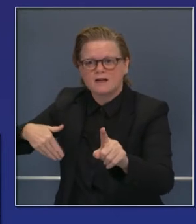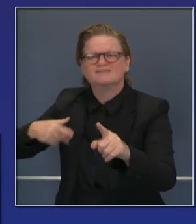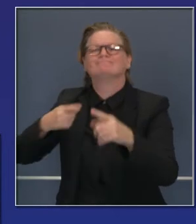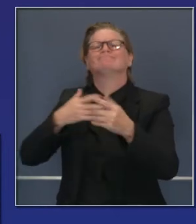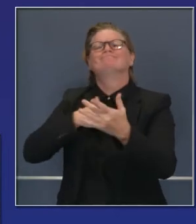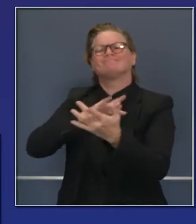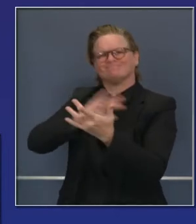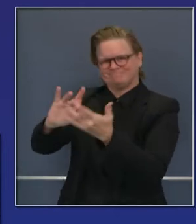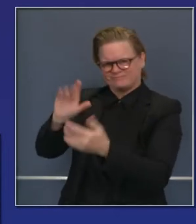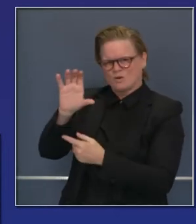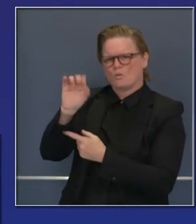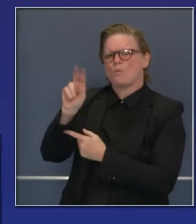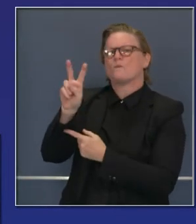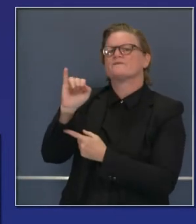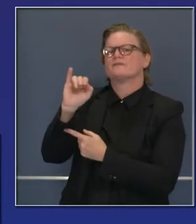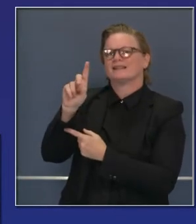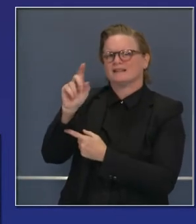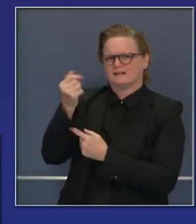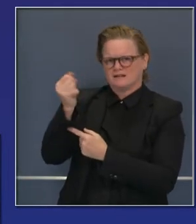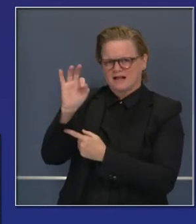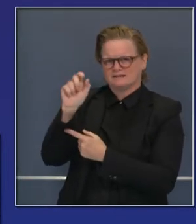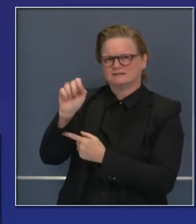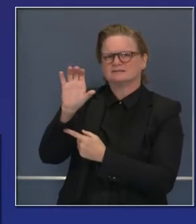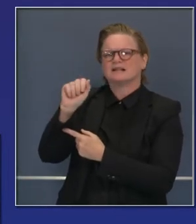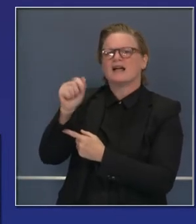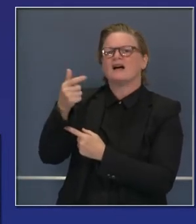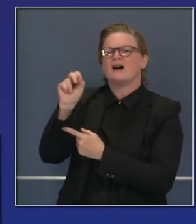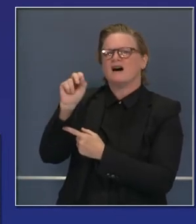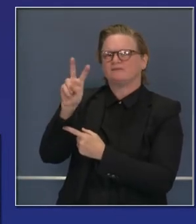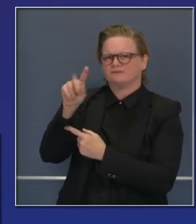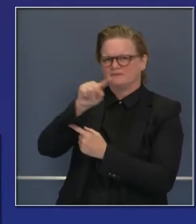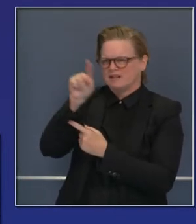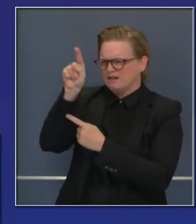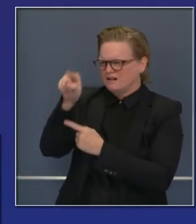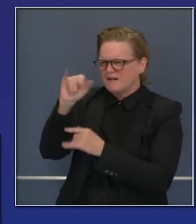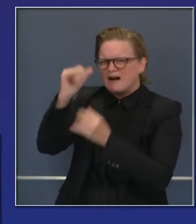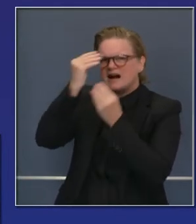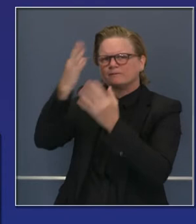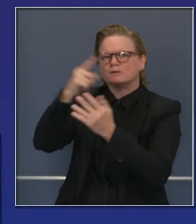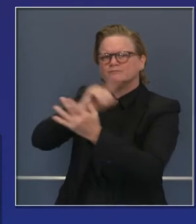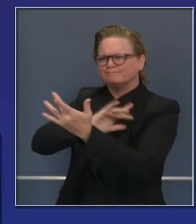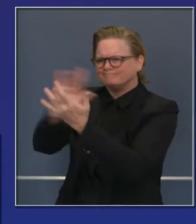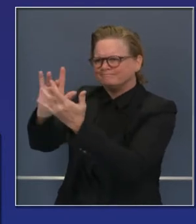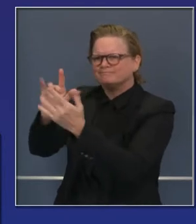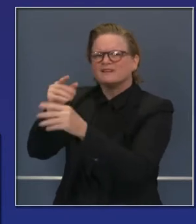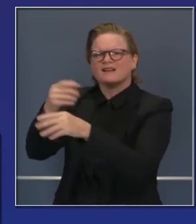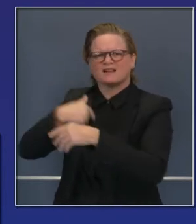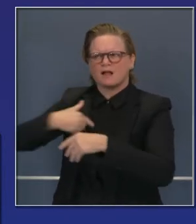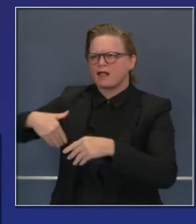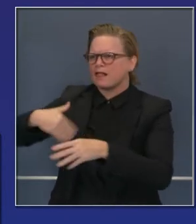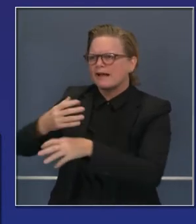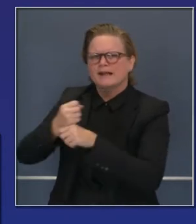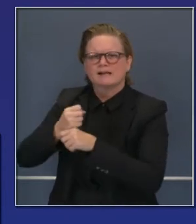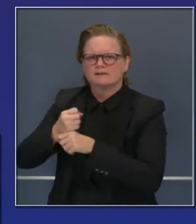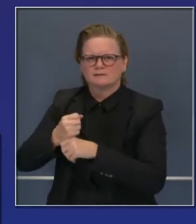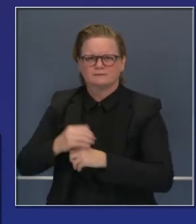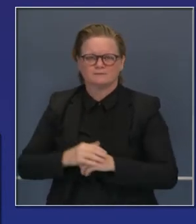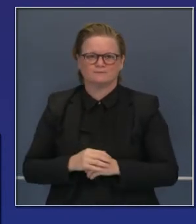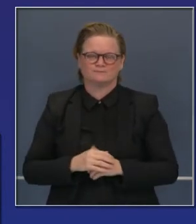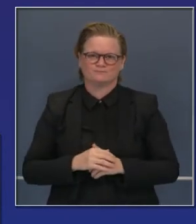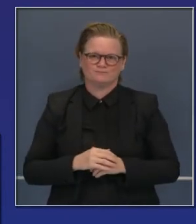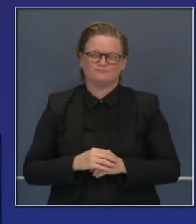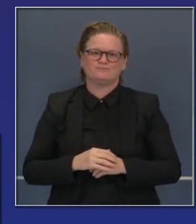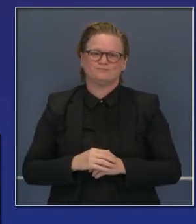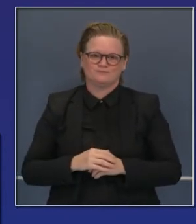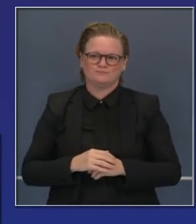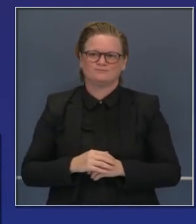COVID19.ca.gov. Otro programa que es esencial es el programa PPP. Aquí les